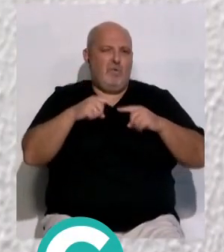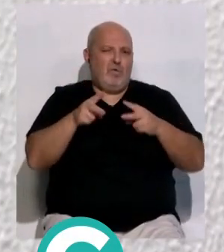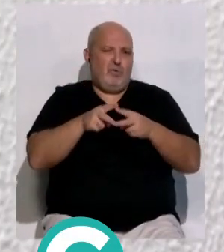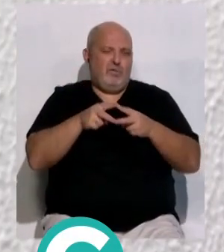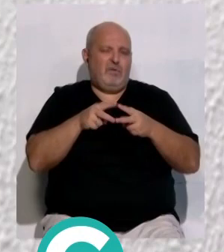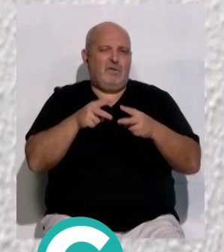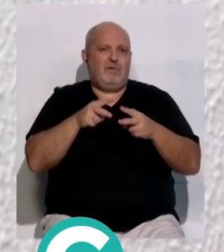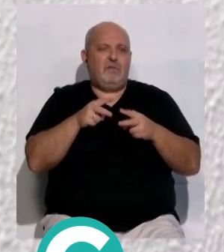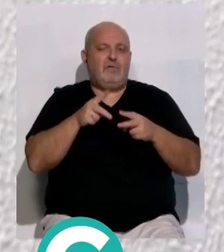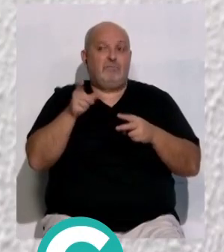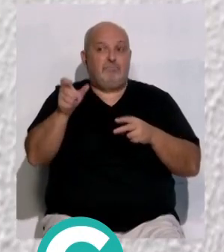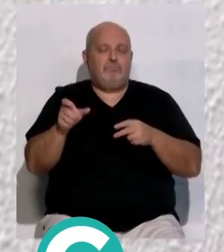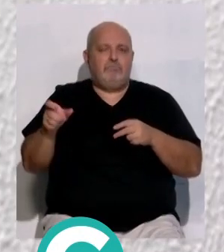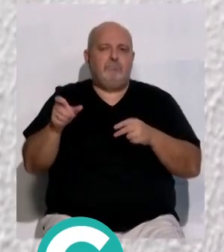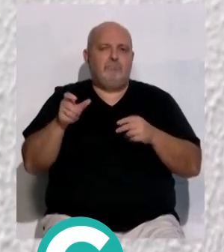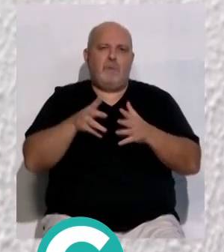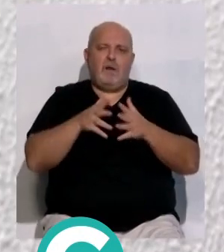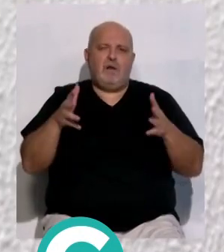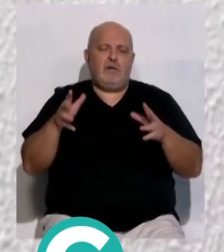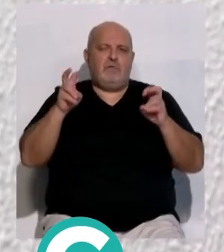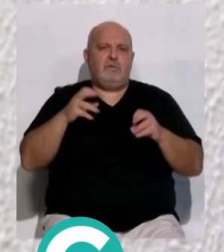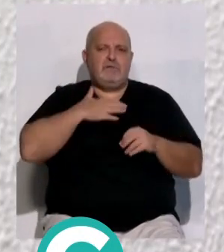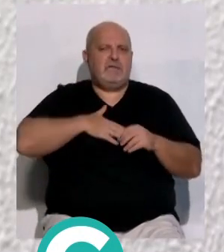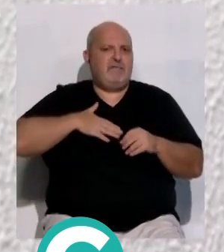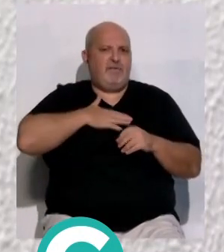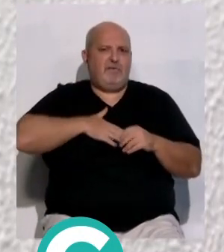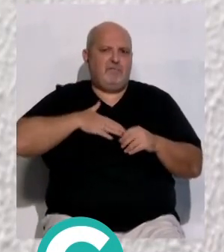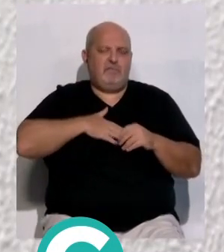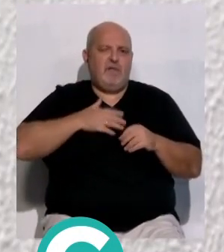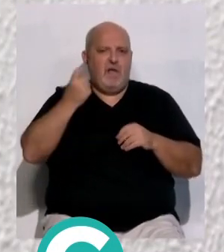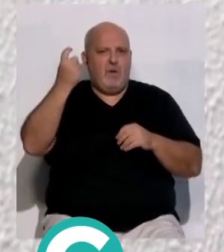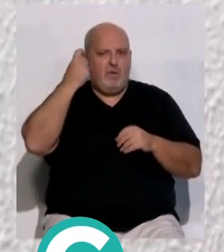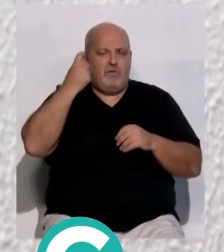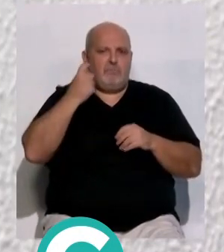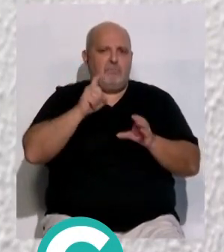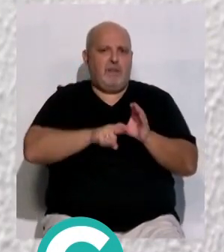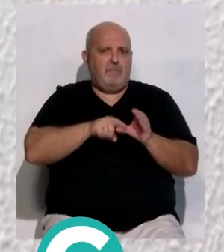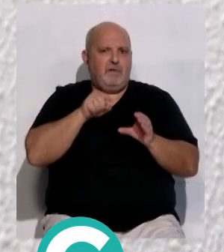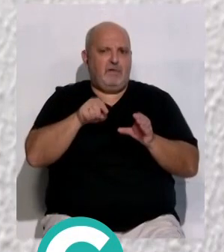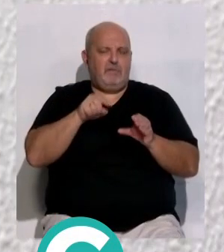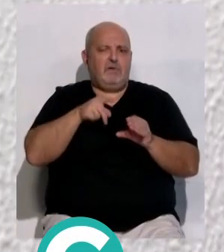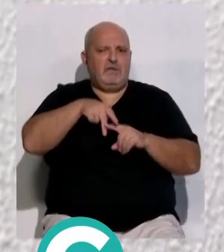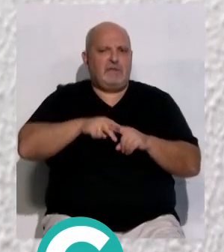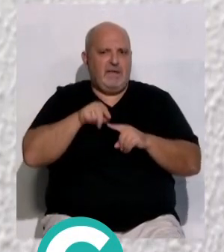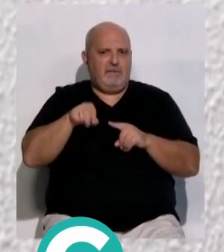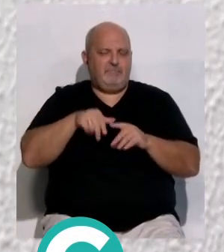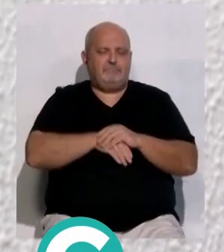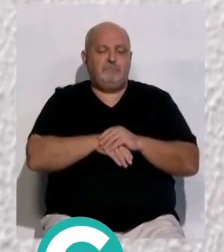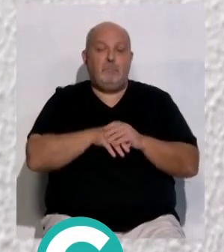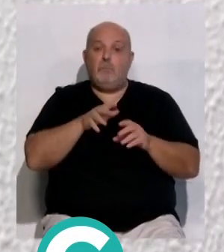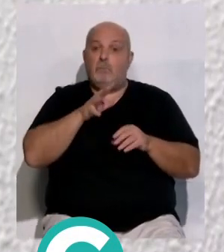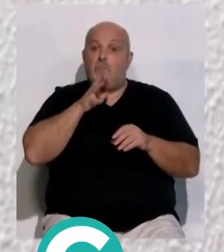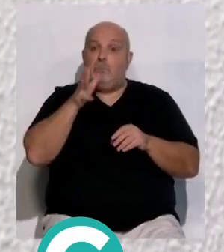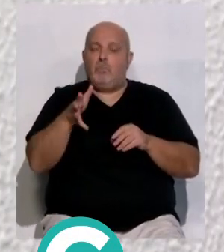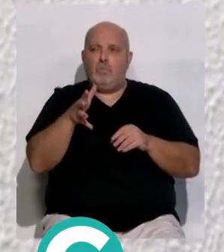que lo imparten la gran satisfacción por parte del alumnado que participa en estos talleres por